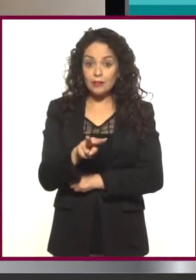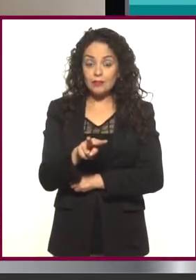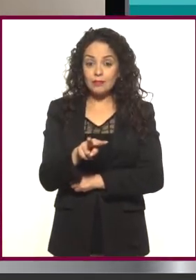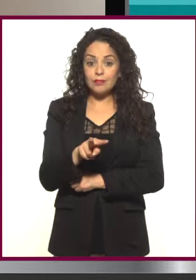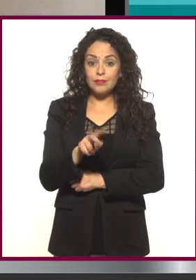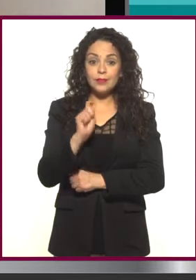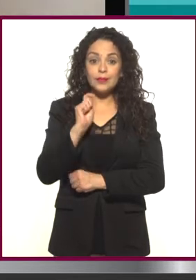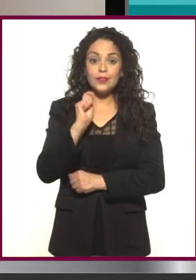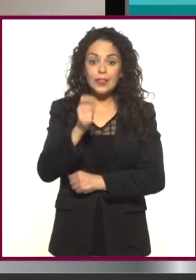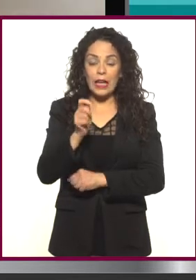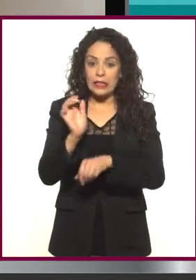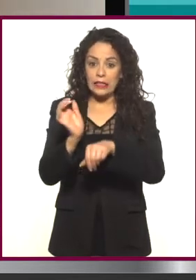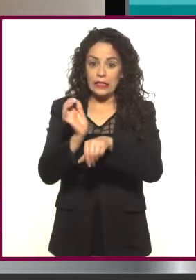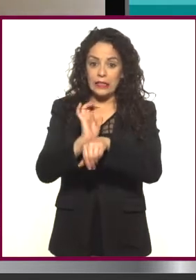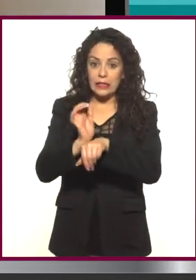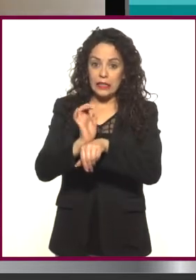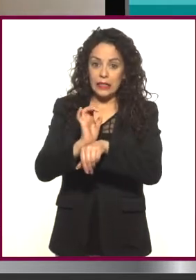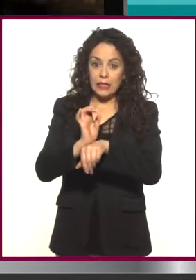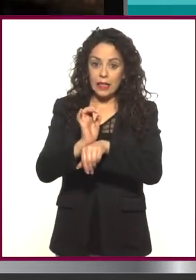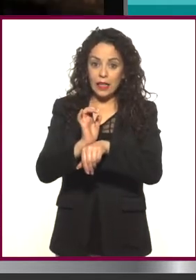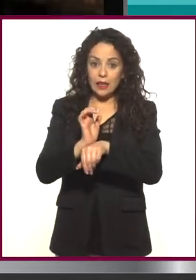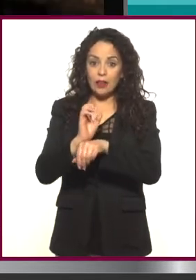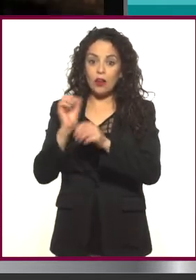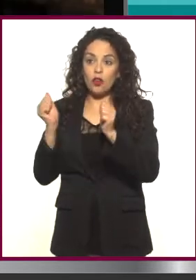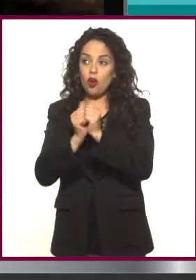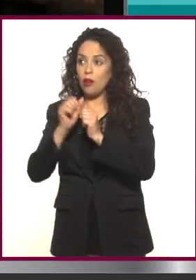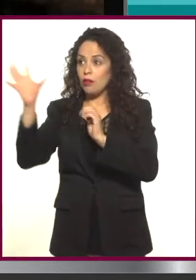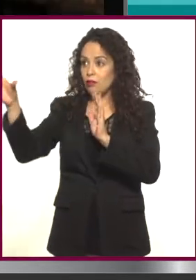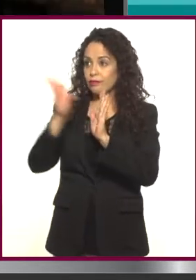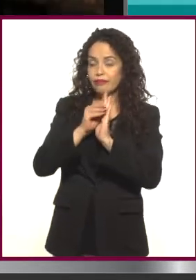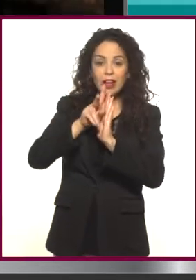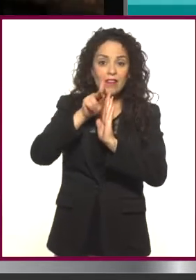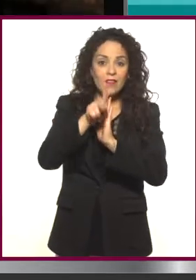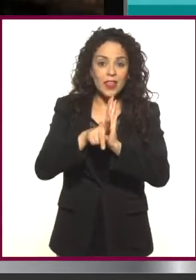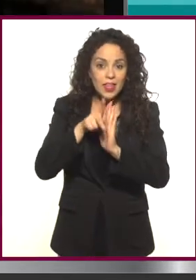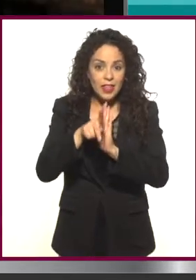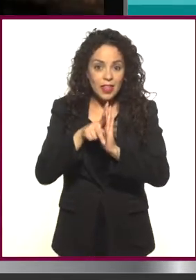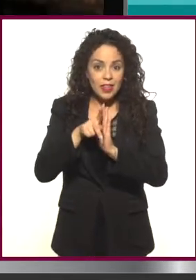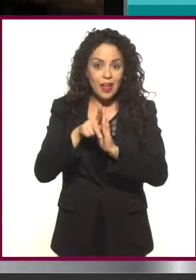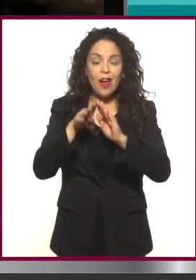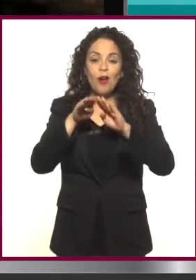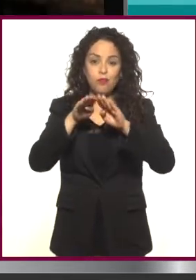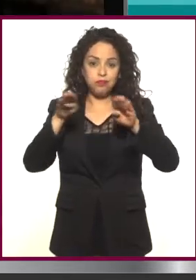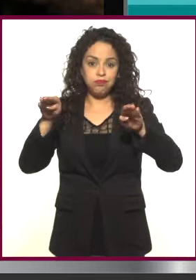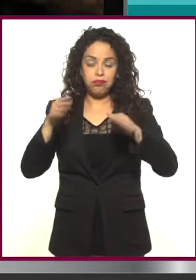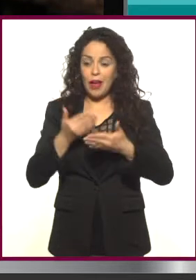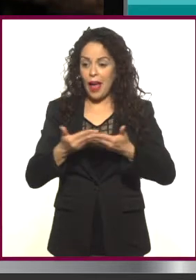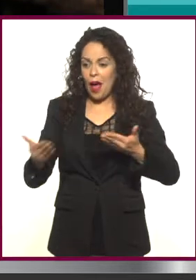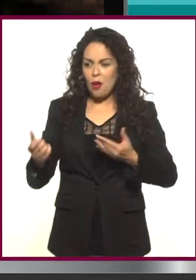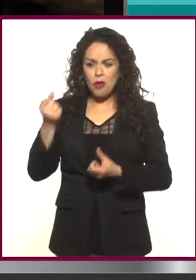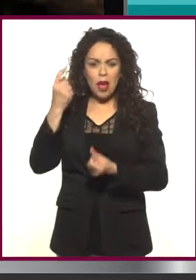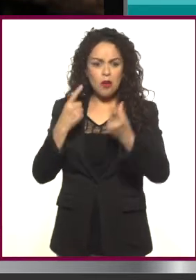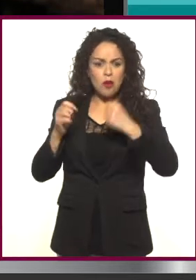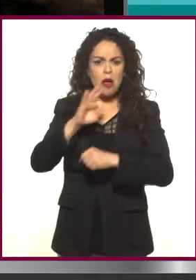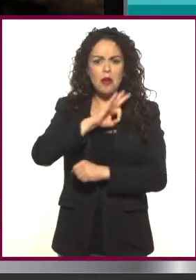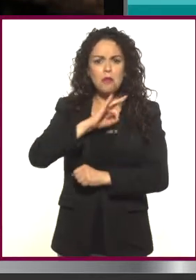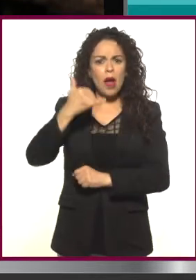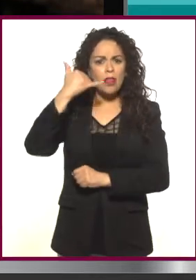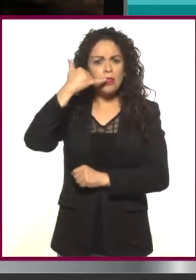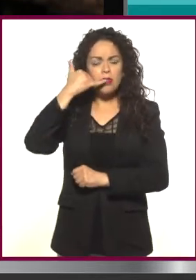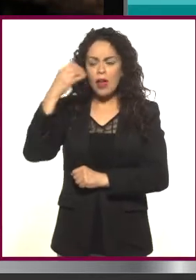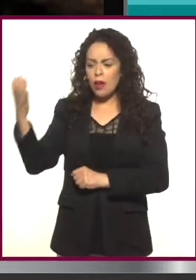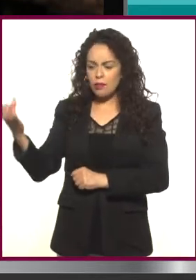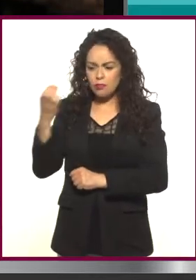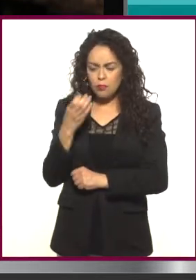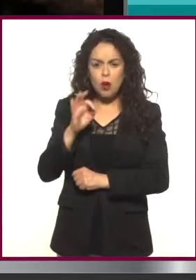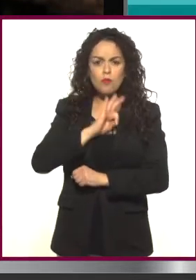democratizar el cine y lo audiovisual. Hoy casi cualquiera de nosotros puede tomar su teléfono